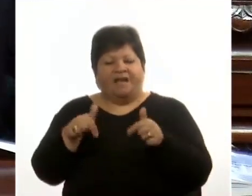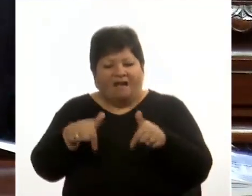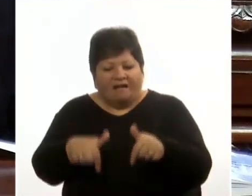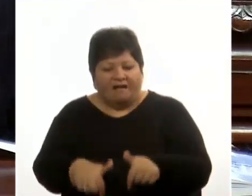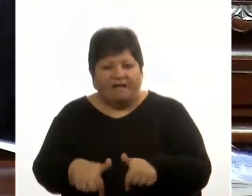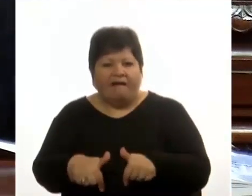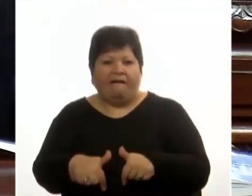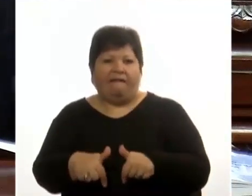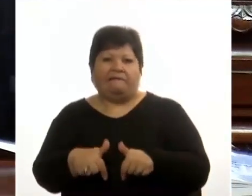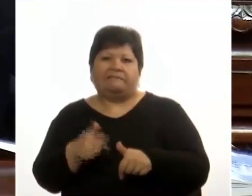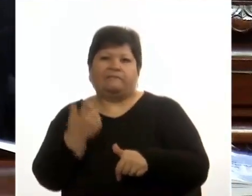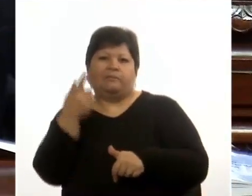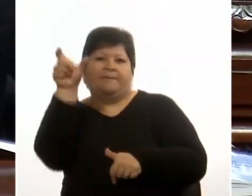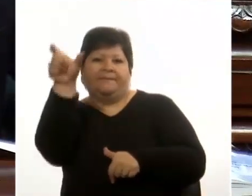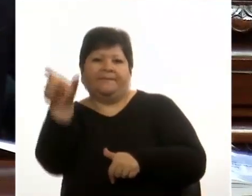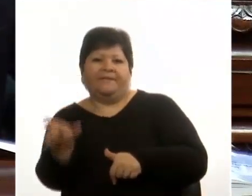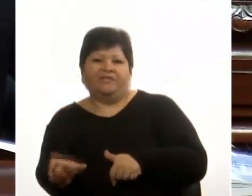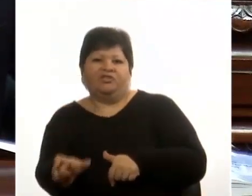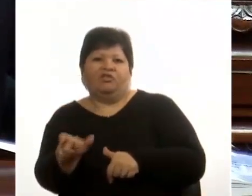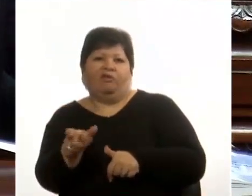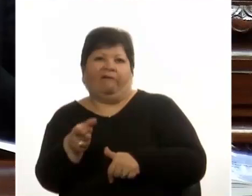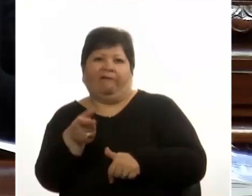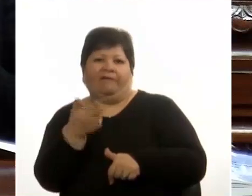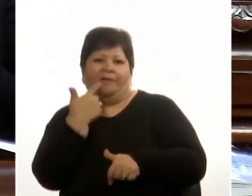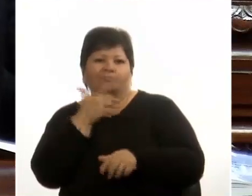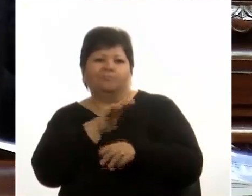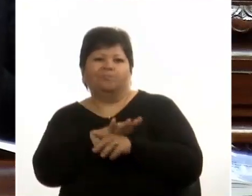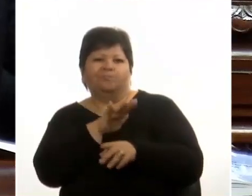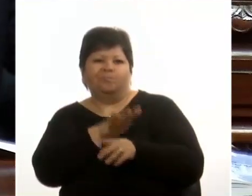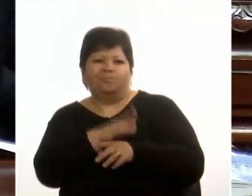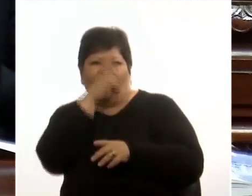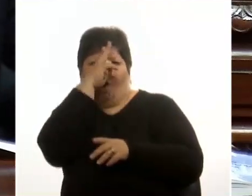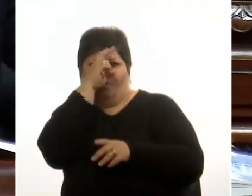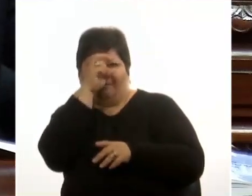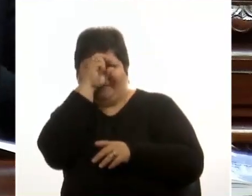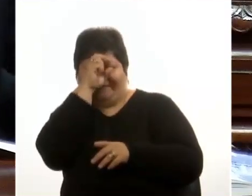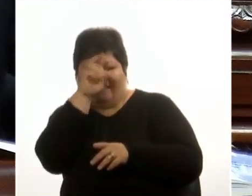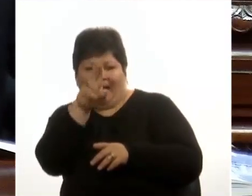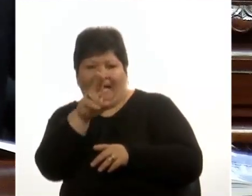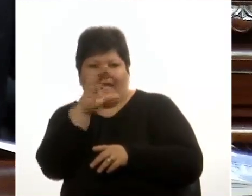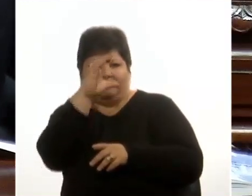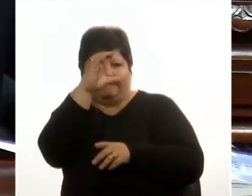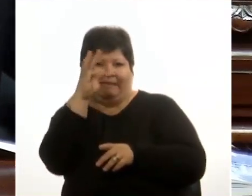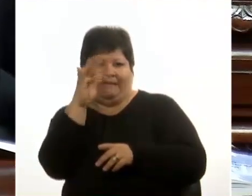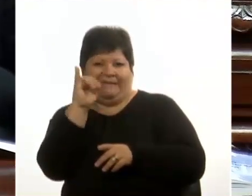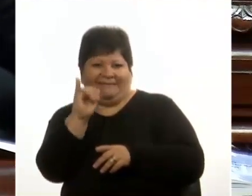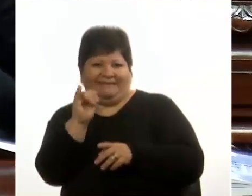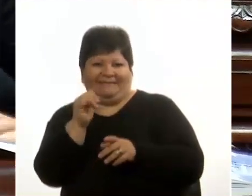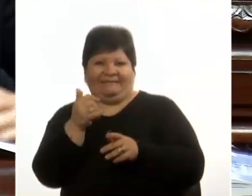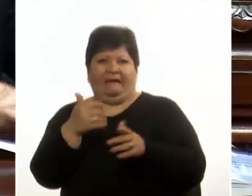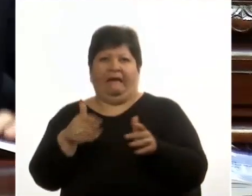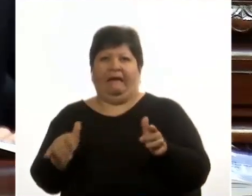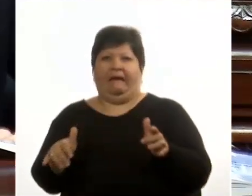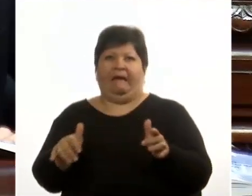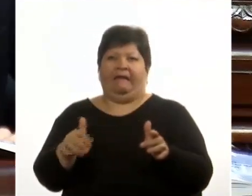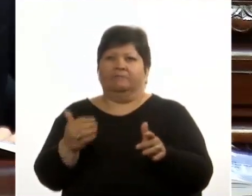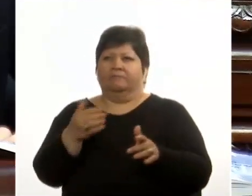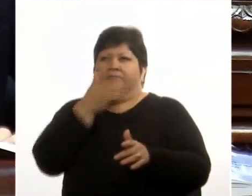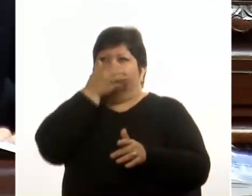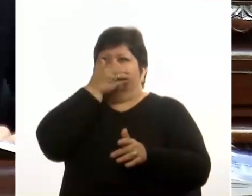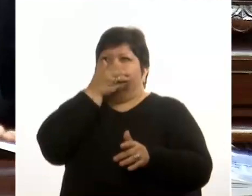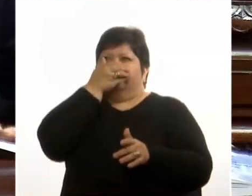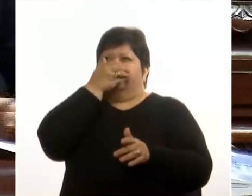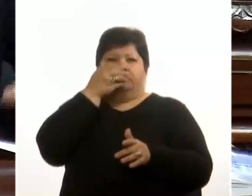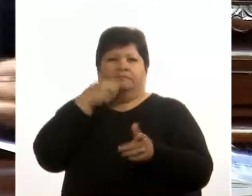Acá es a una persona que está en el CTI decirle, bueno, le voy a poner un respirador para ver si tira un ratito más y decime, ¿y la